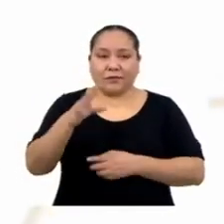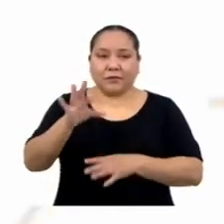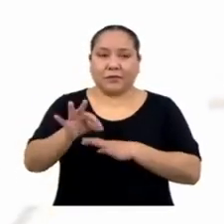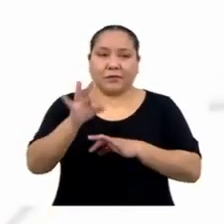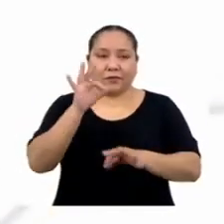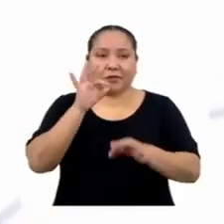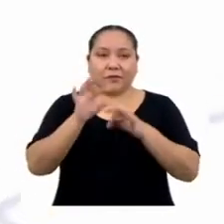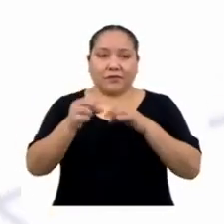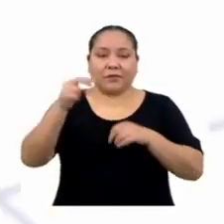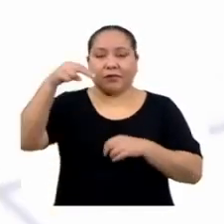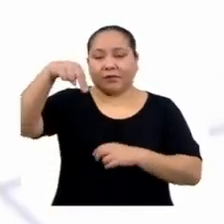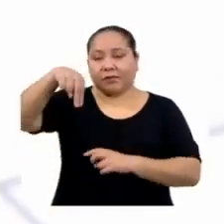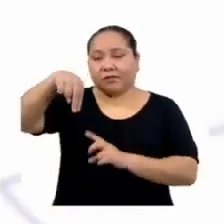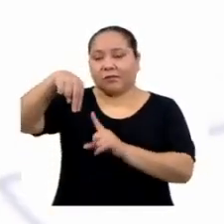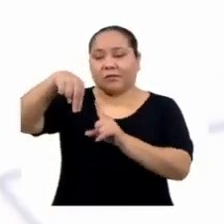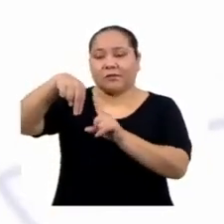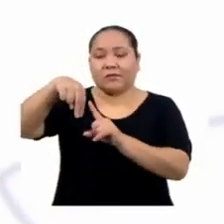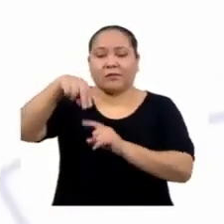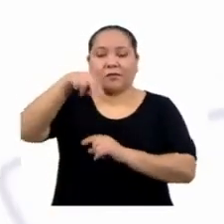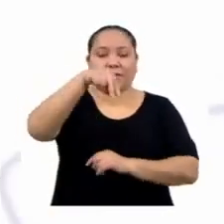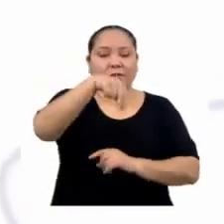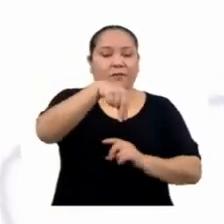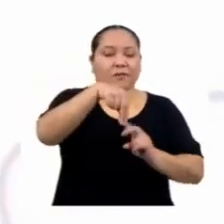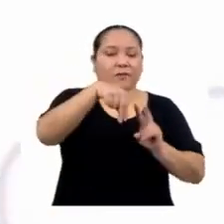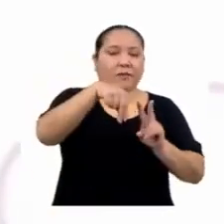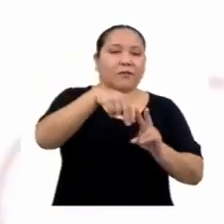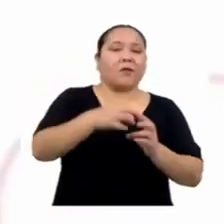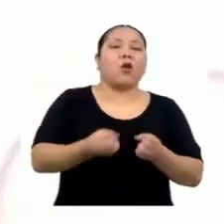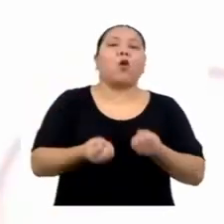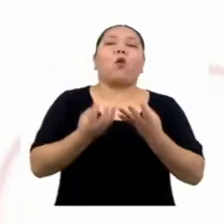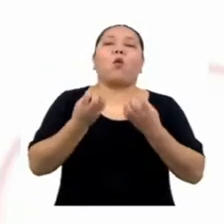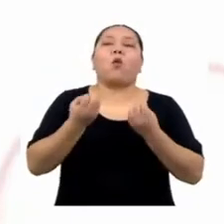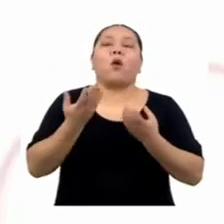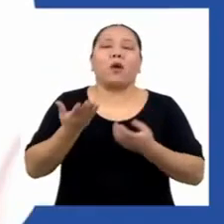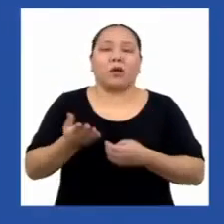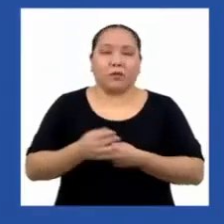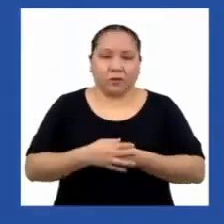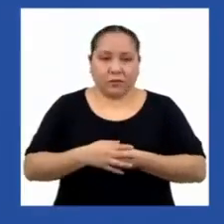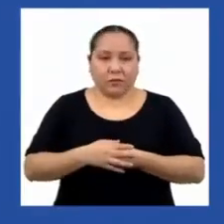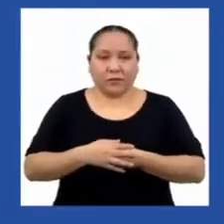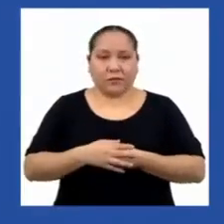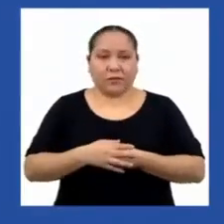proporcionales de N1 y N2, ¿verdad?